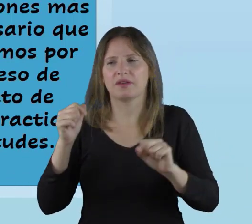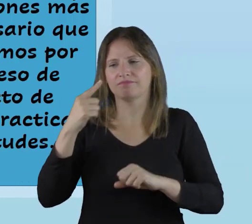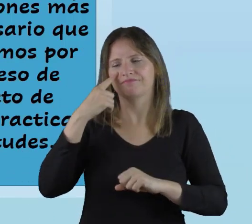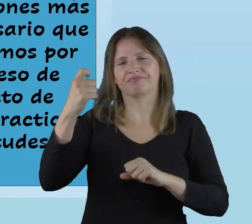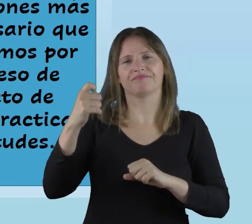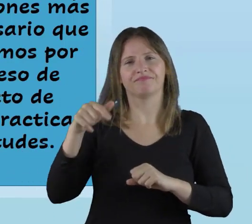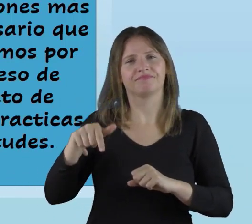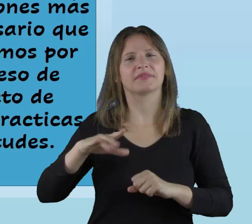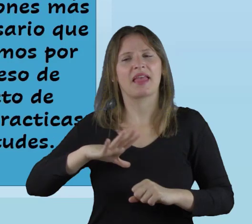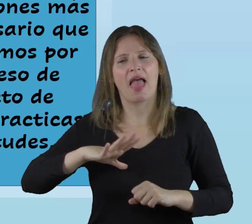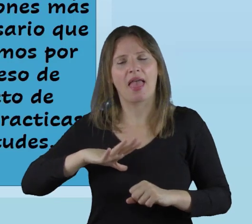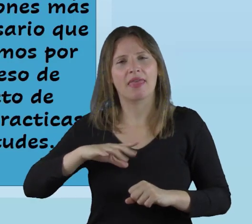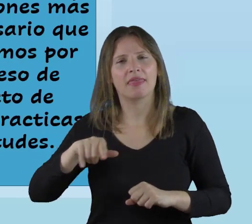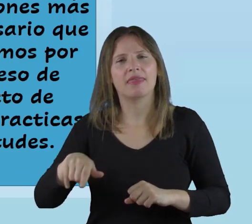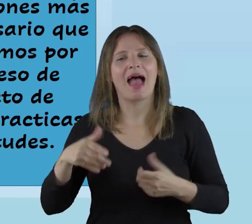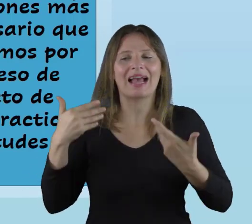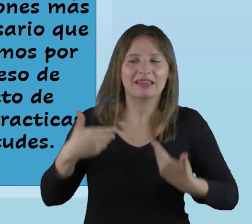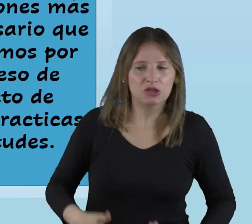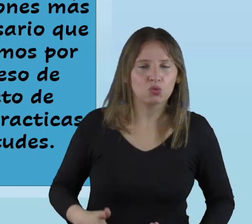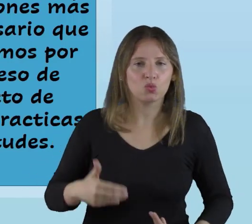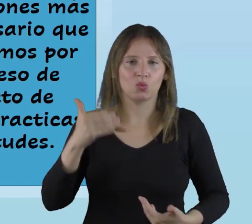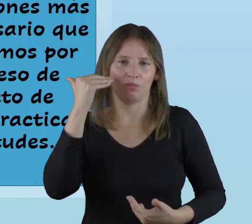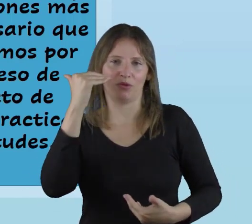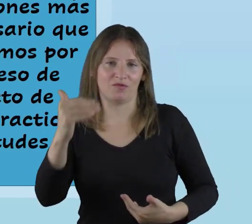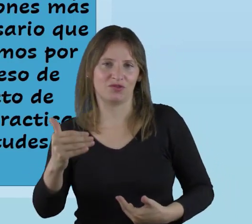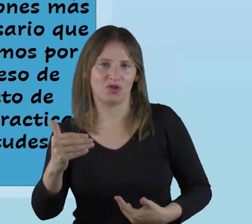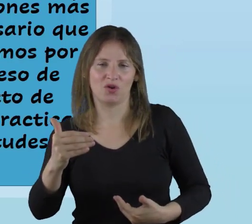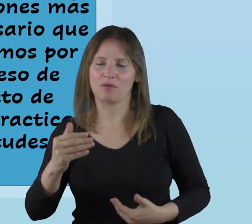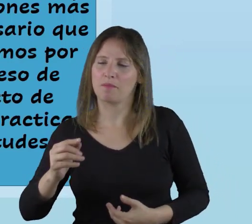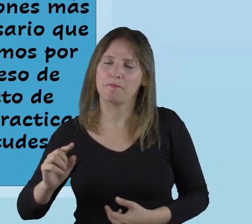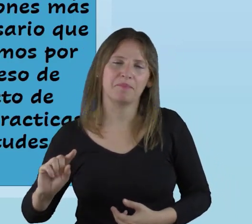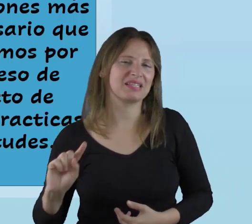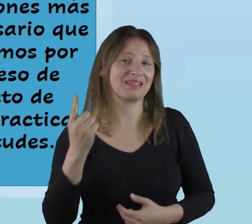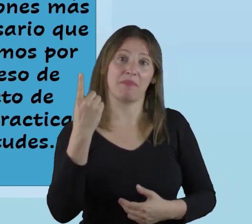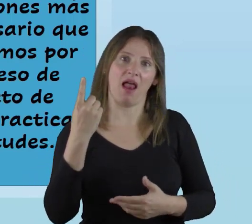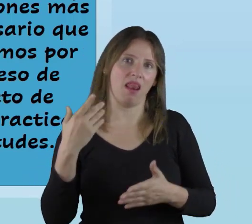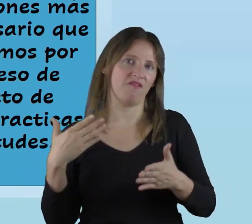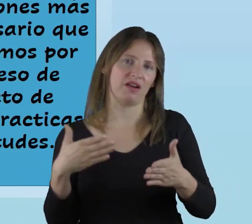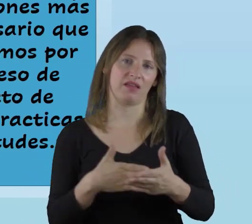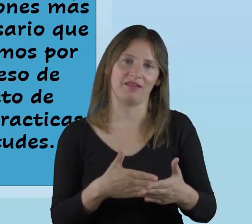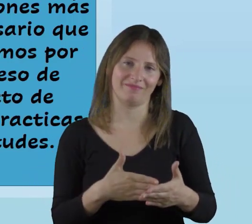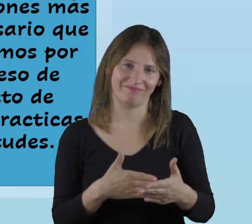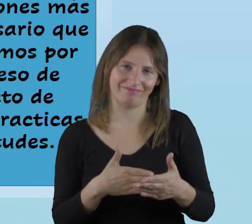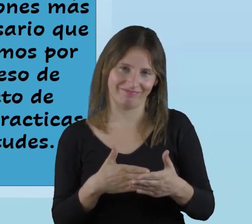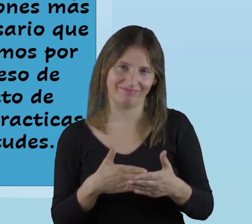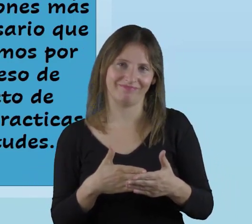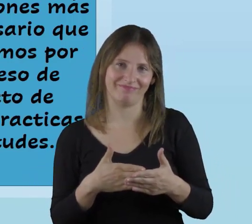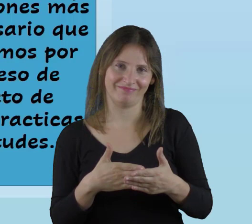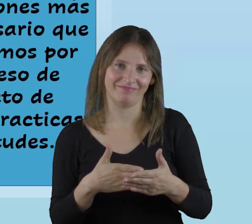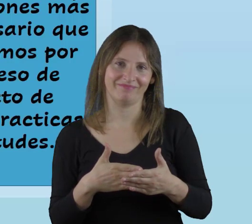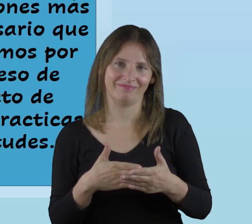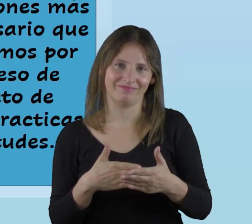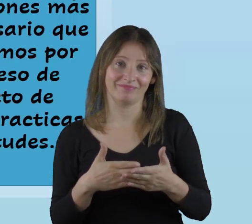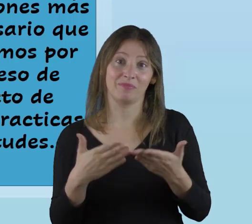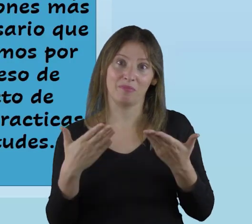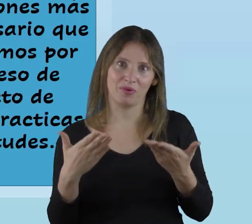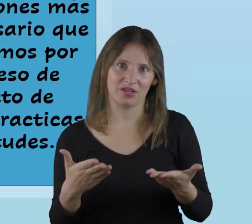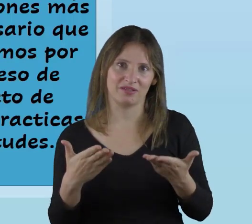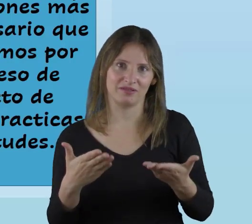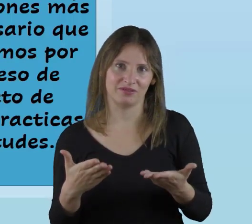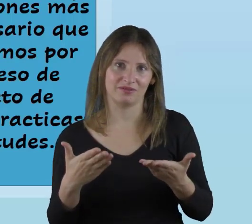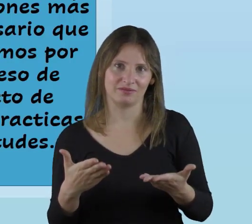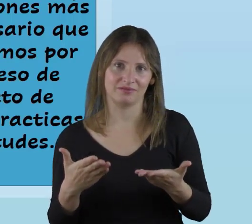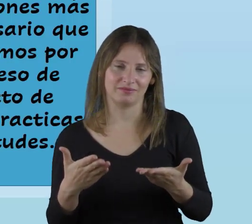donde pude darme cuenta que la actitud del docente es la principal barrera